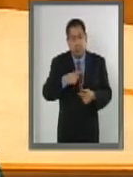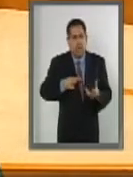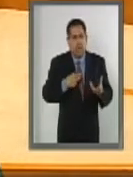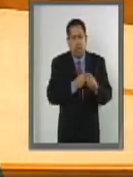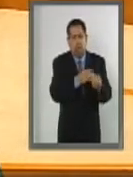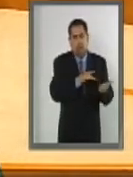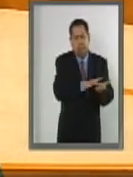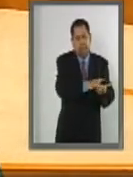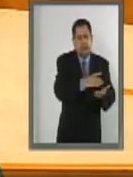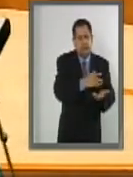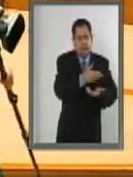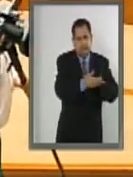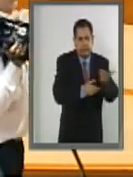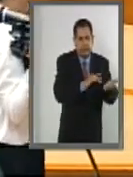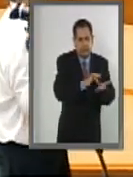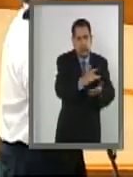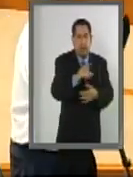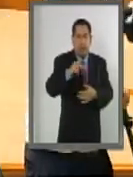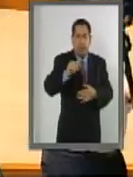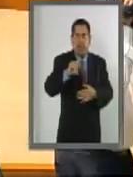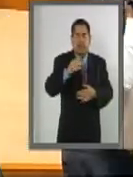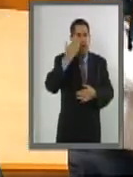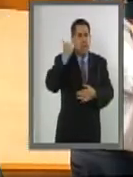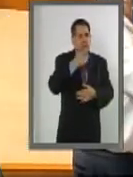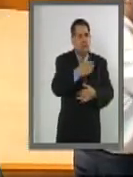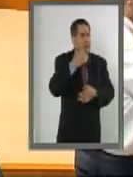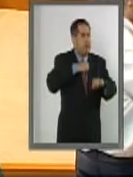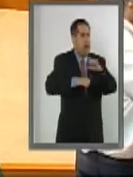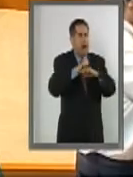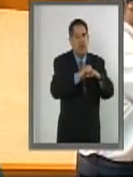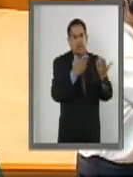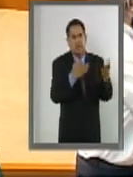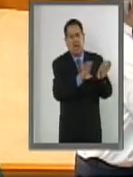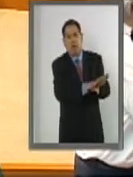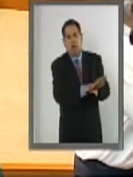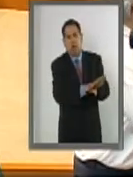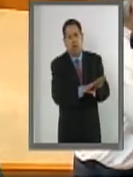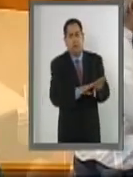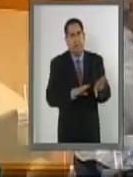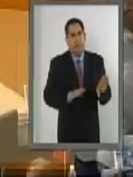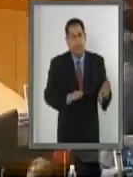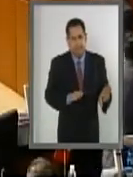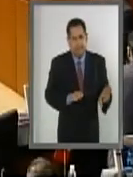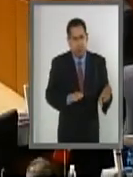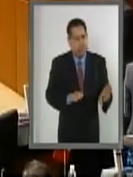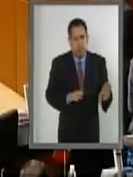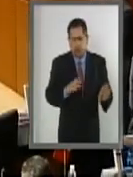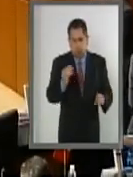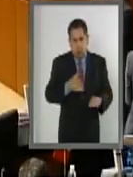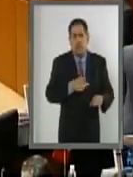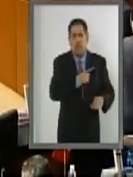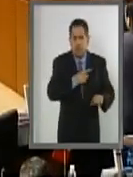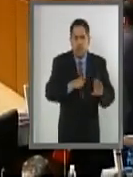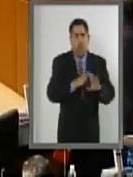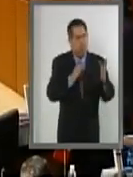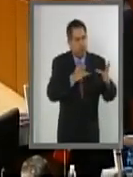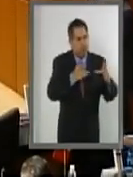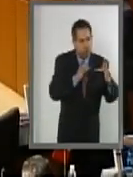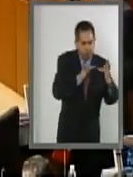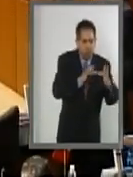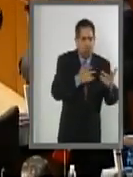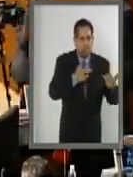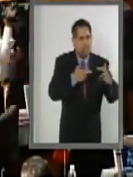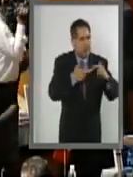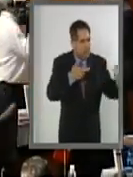Pakistán. Cerramos nuestra embajada en ese país hace algunos años. Sin embargo, eso no debe obstaculizar una intensa